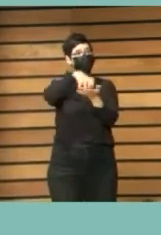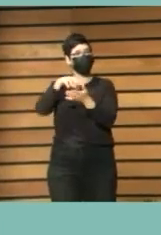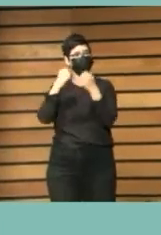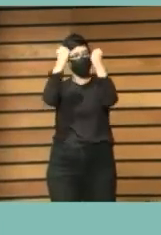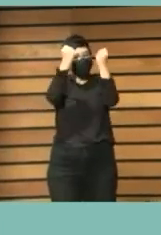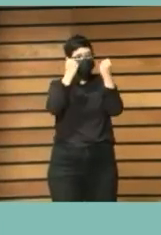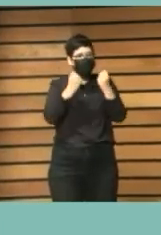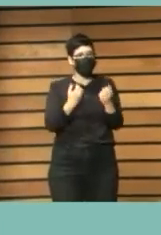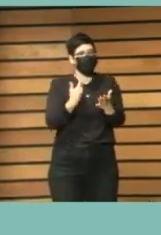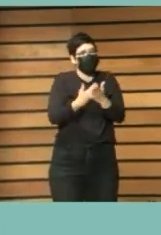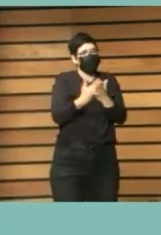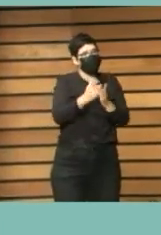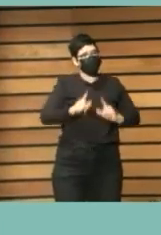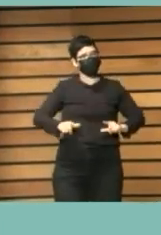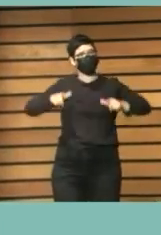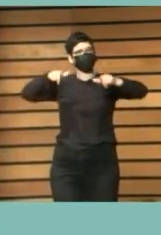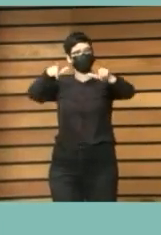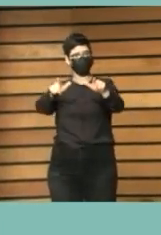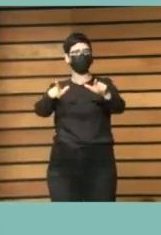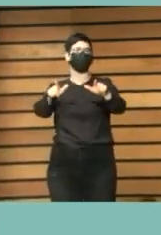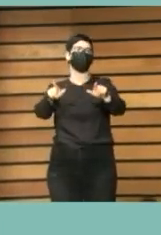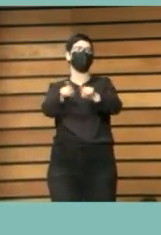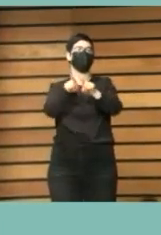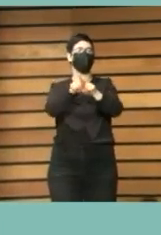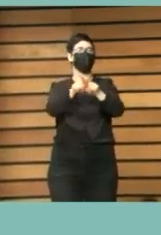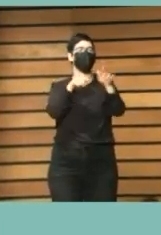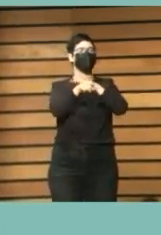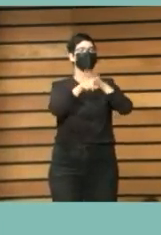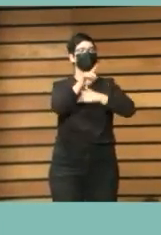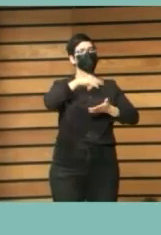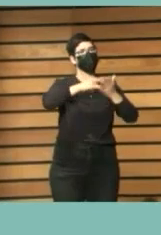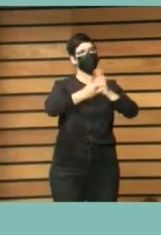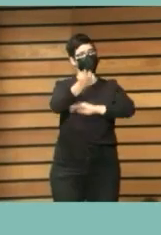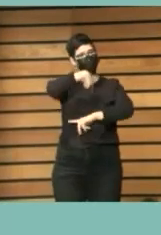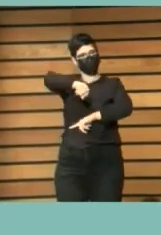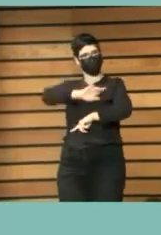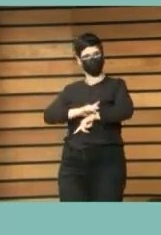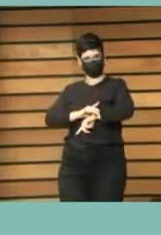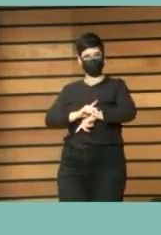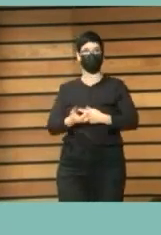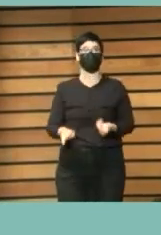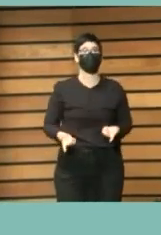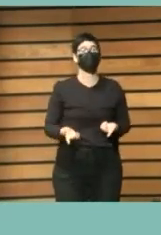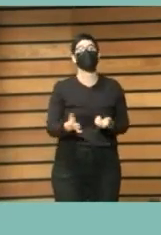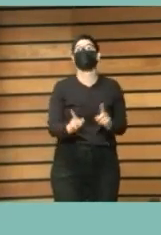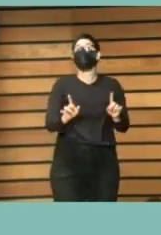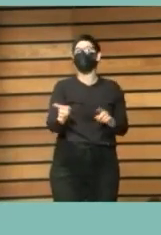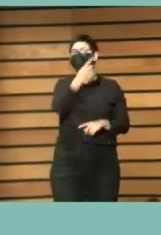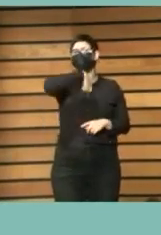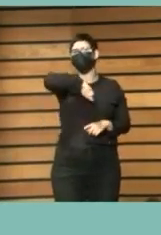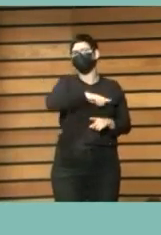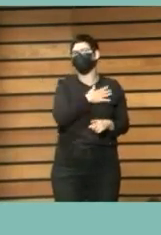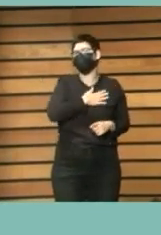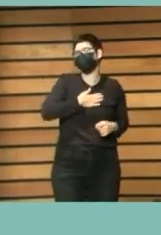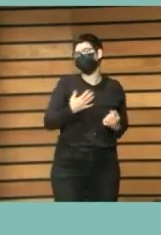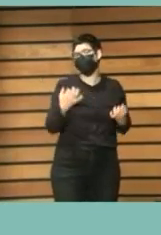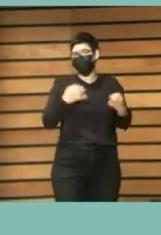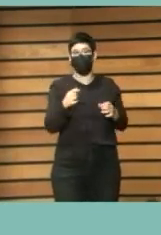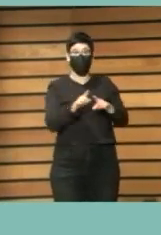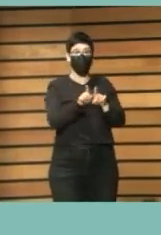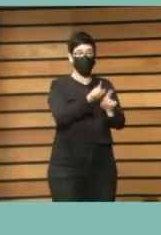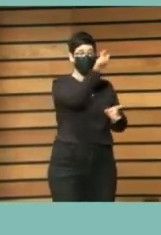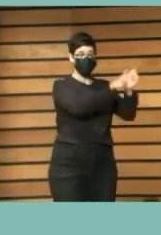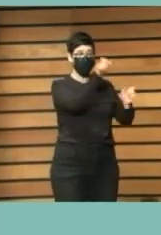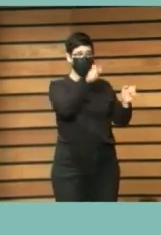quienes gestionemos el proyecto en este momento todavía. Nosotros queremos que la gente se forme en